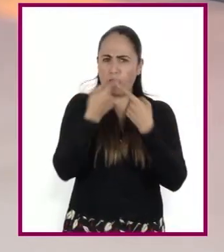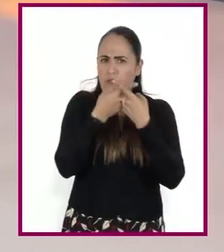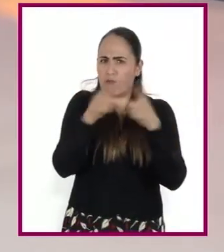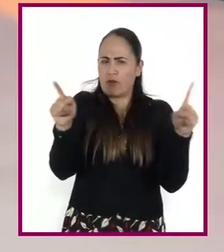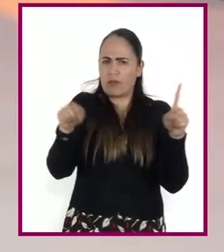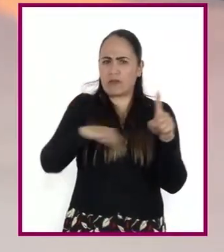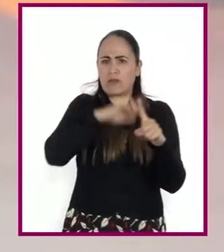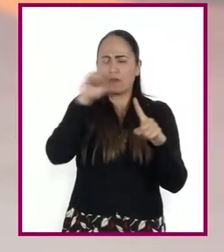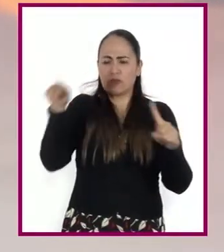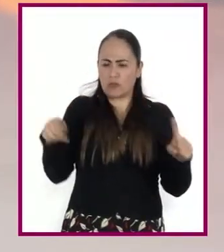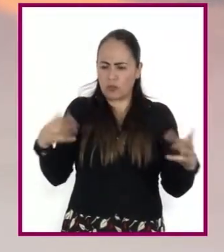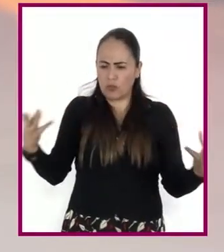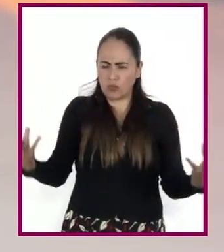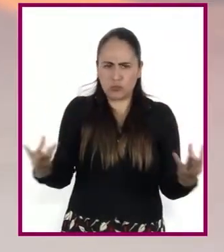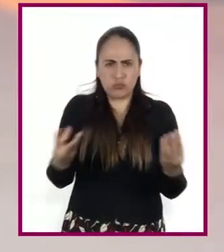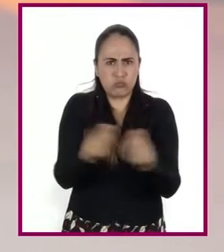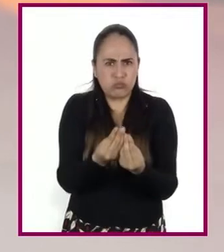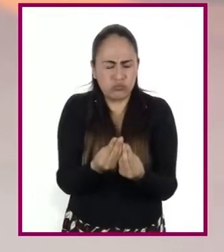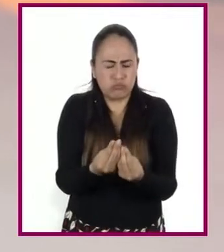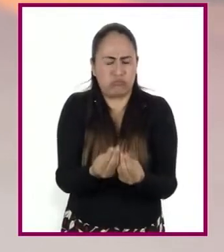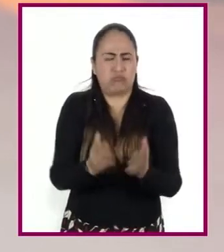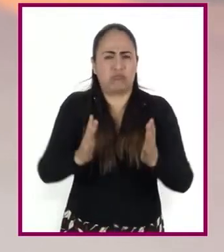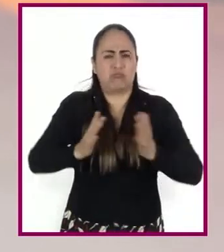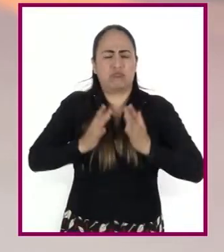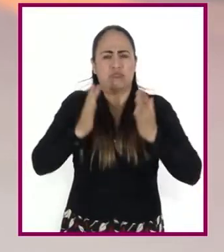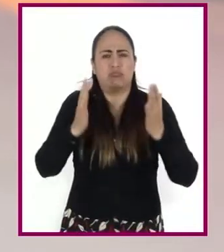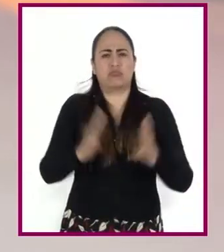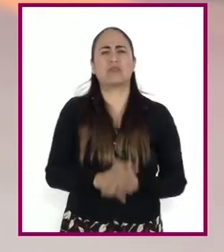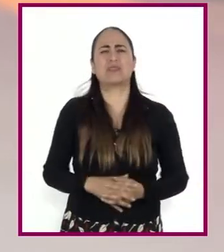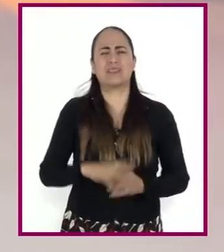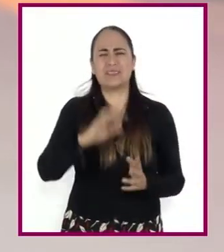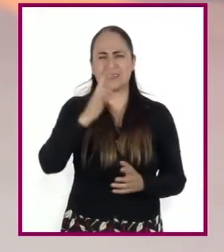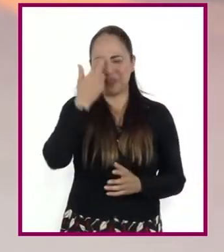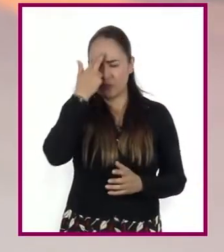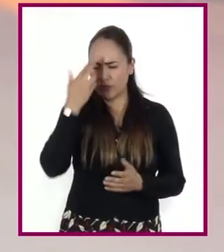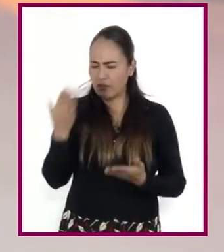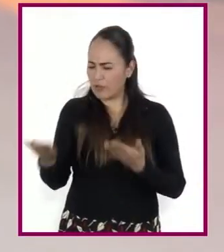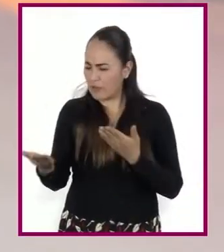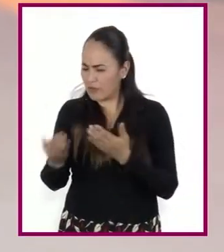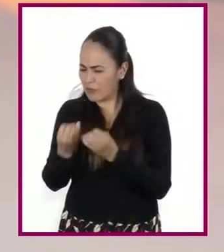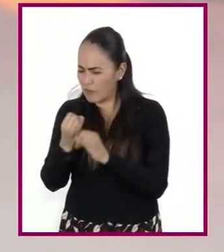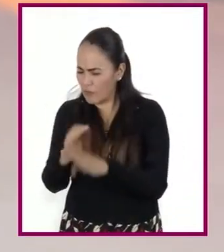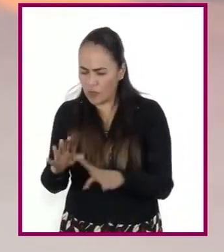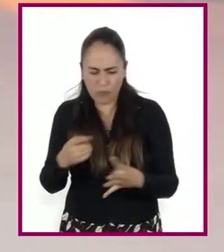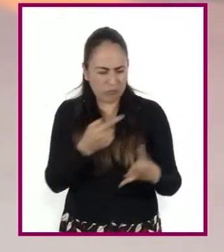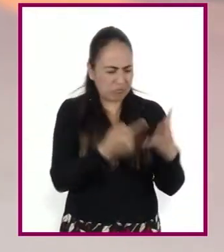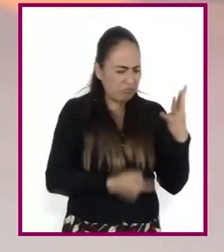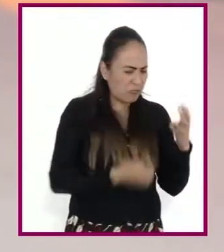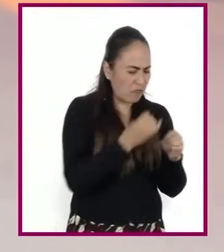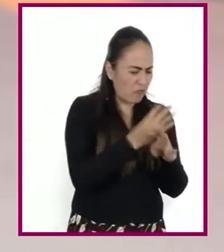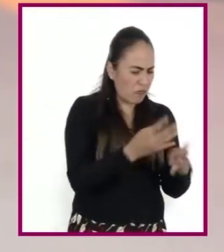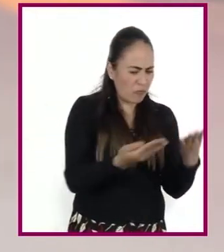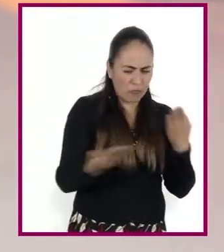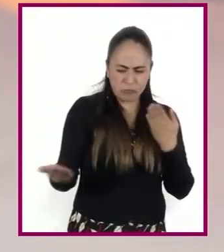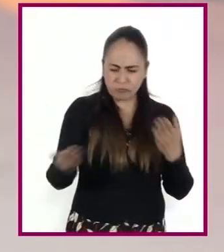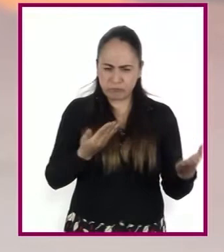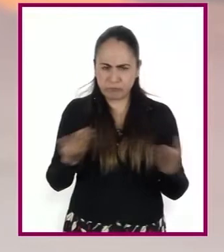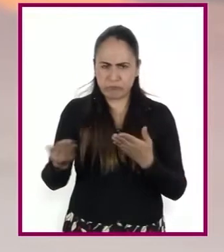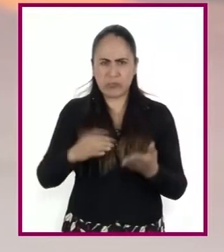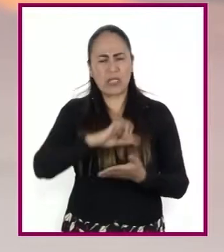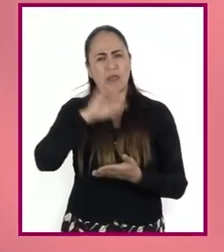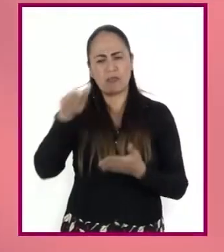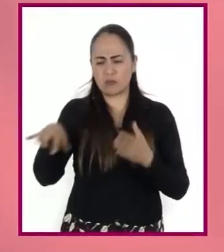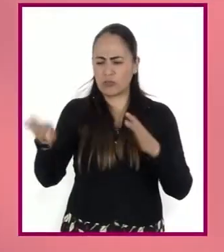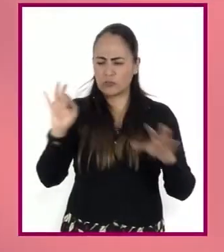Recuerden que la comparación de los textos es fundamental para seleccionar la información que servirá para elaborar el resumen.